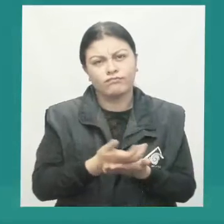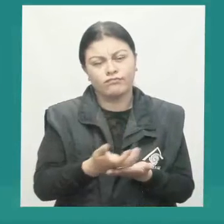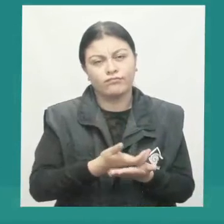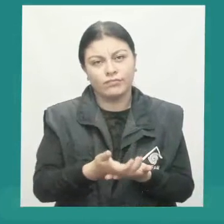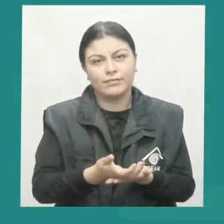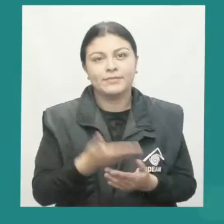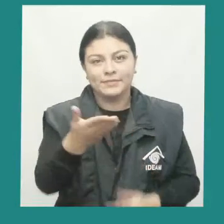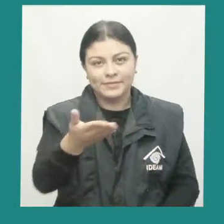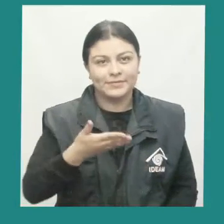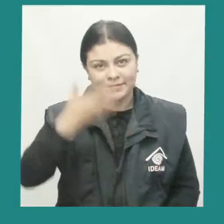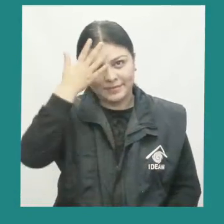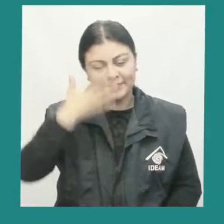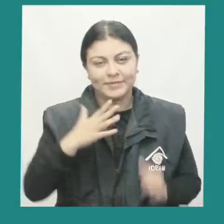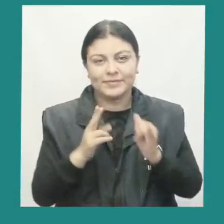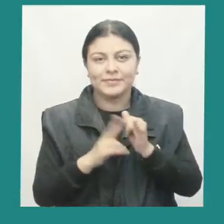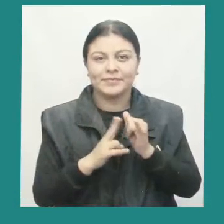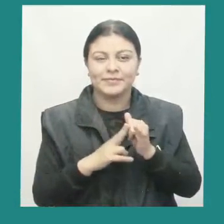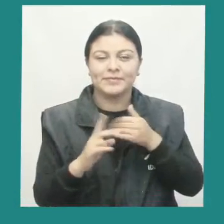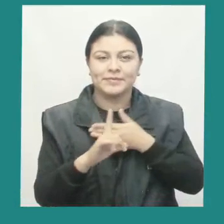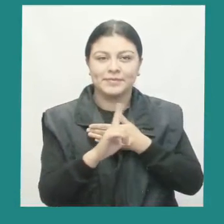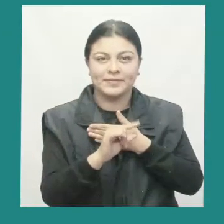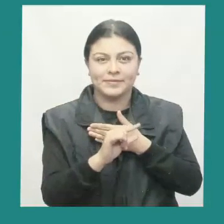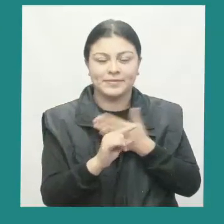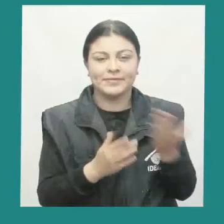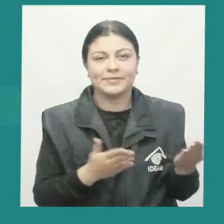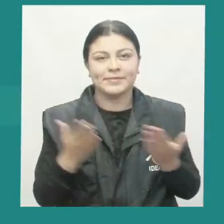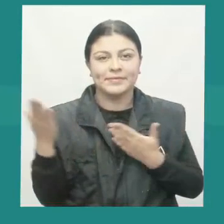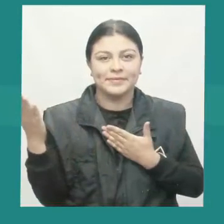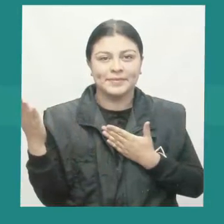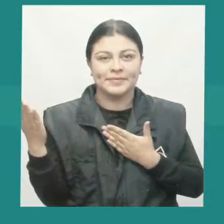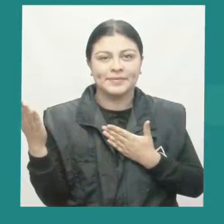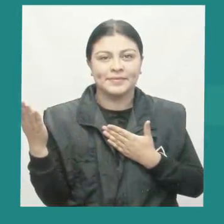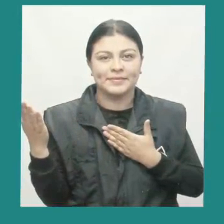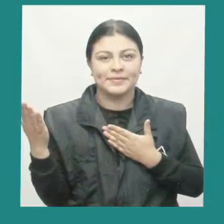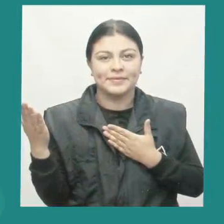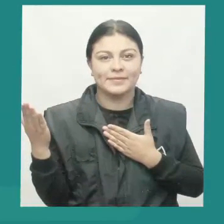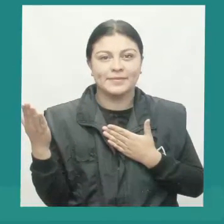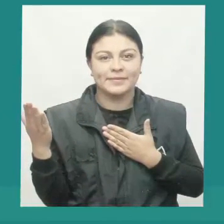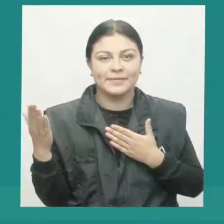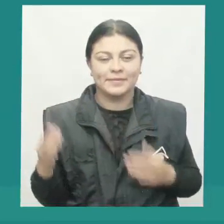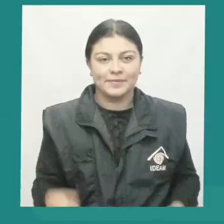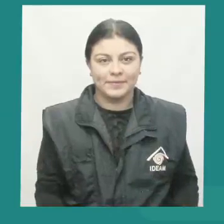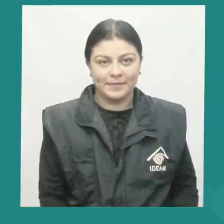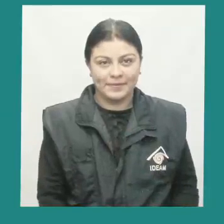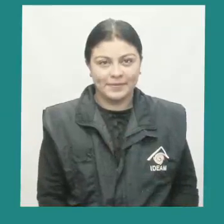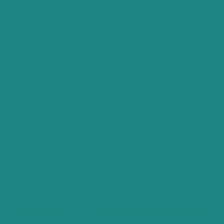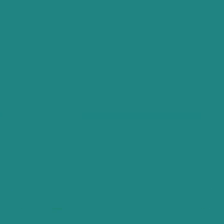interacción. Síganos a través de nuestras redes sociales. ¡Gracias el video!